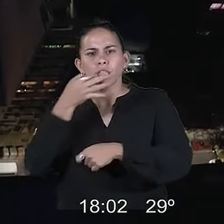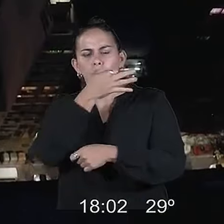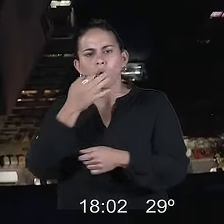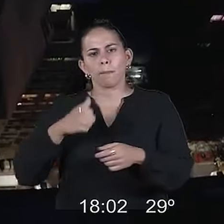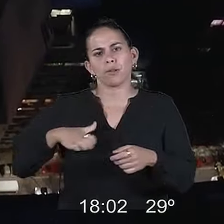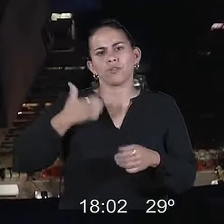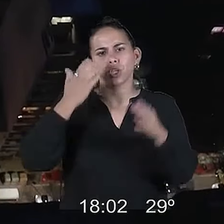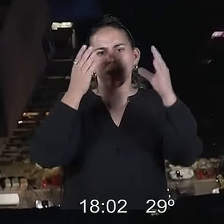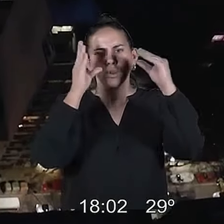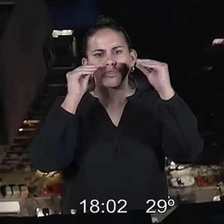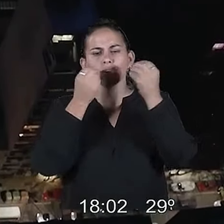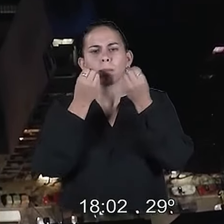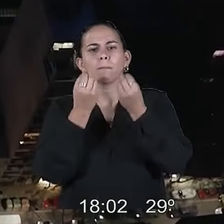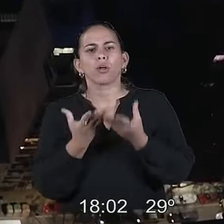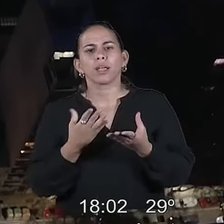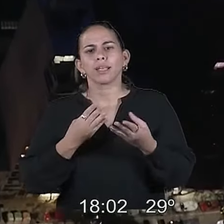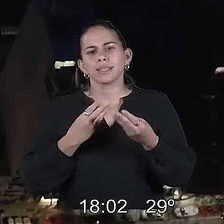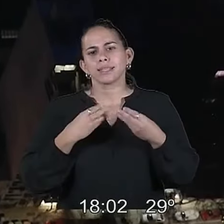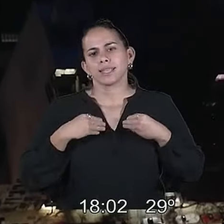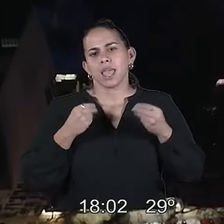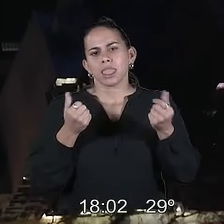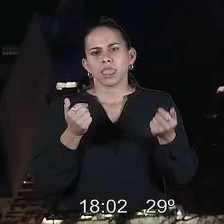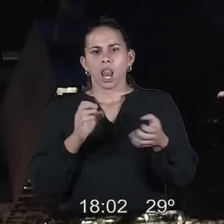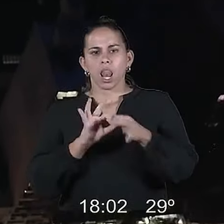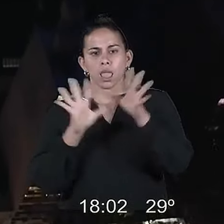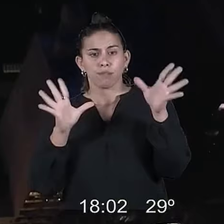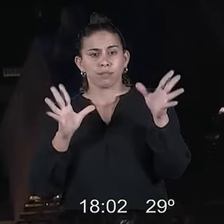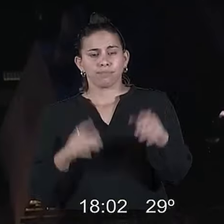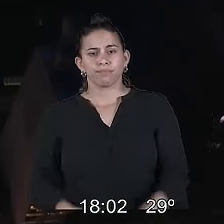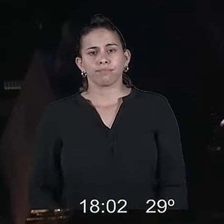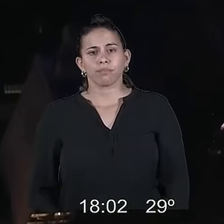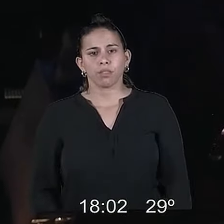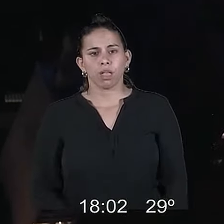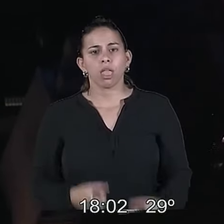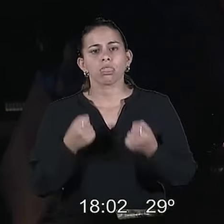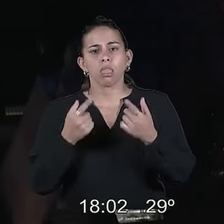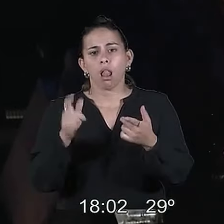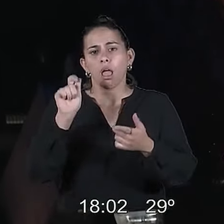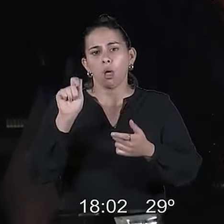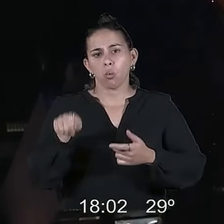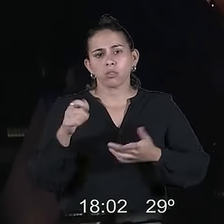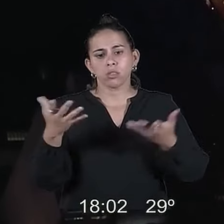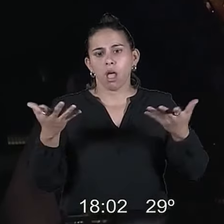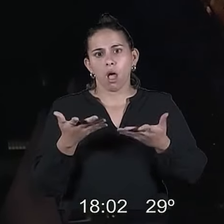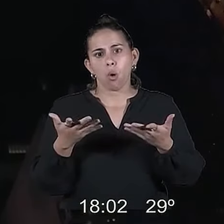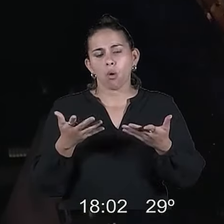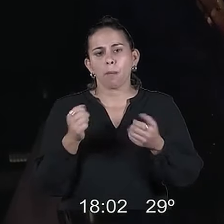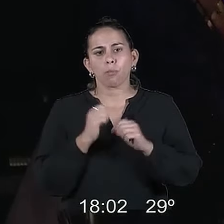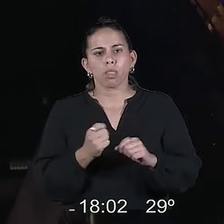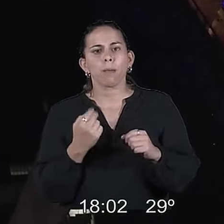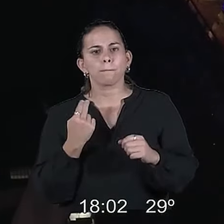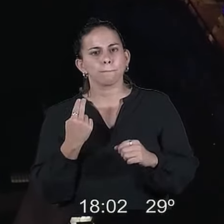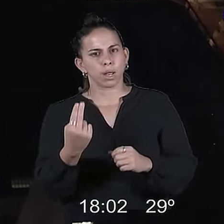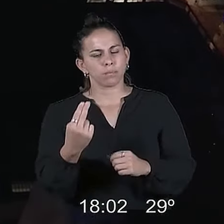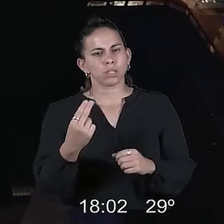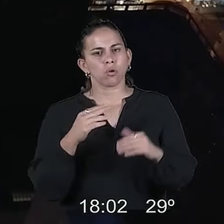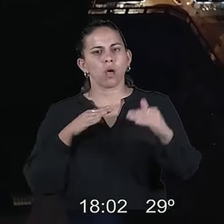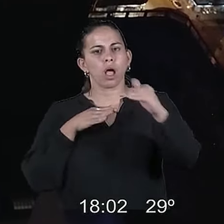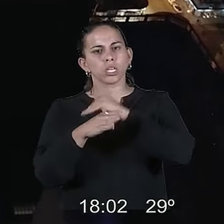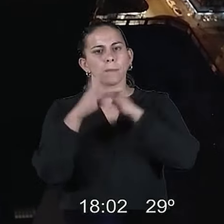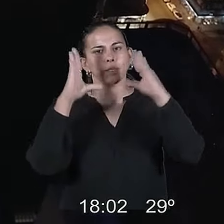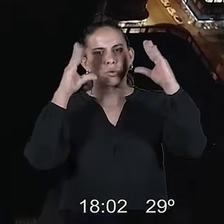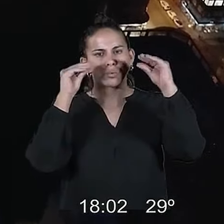noche porque se sienten impunes, y lo son. Con las garantías de la justicia, es hora de permitir el